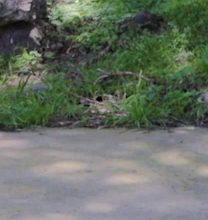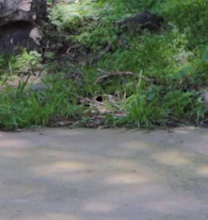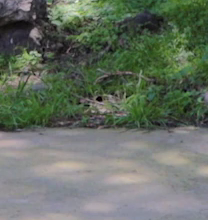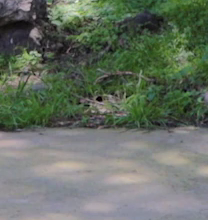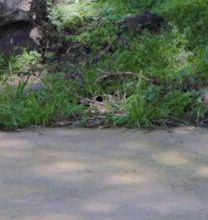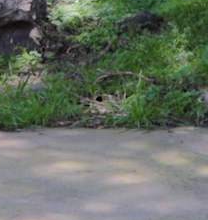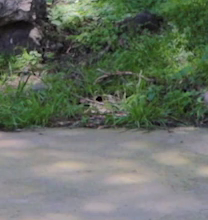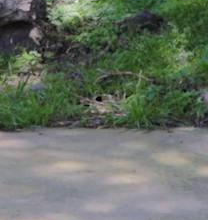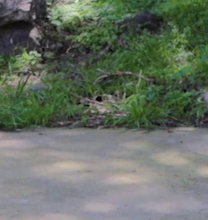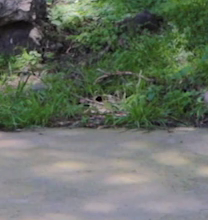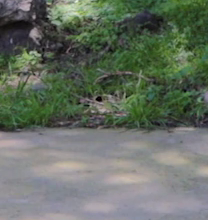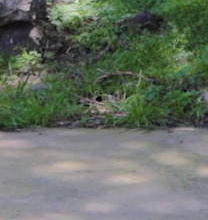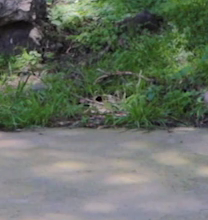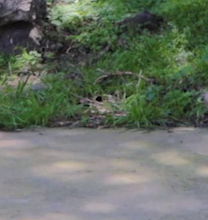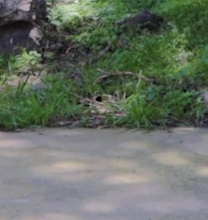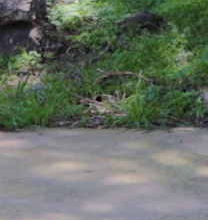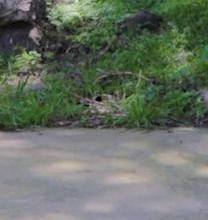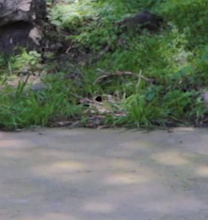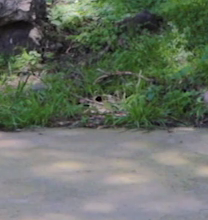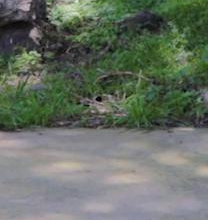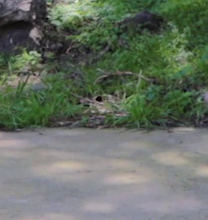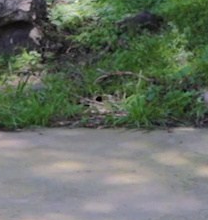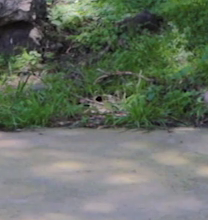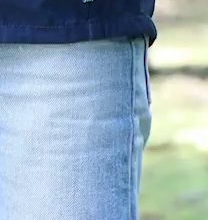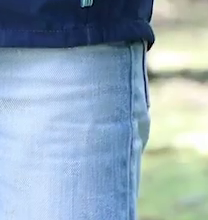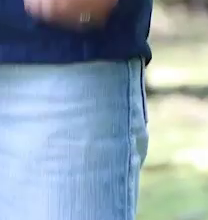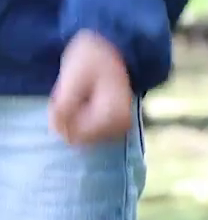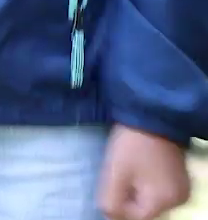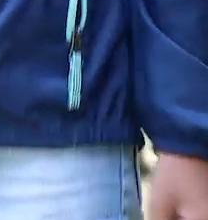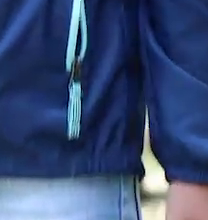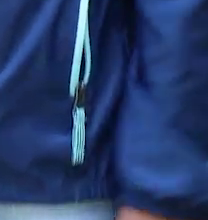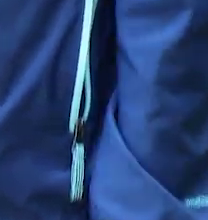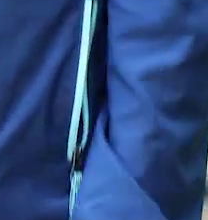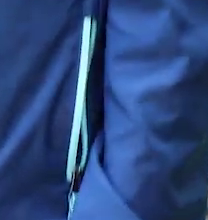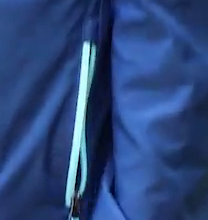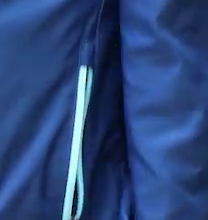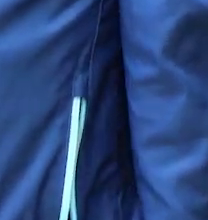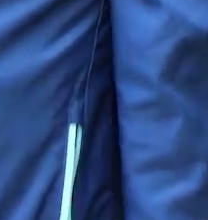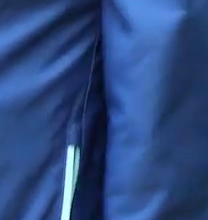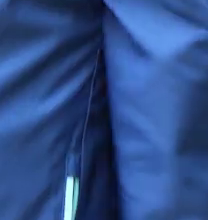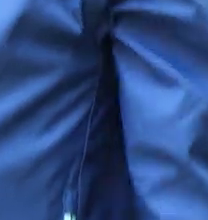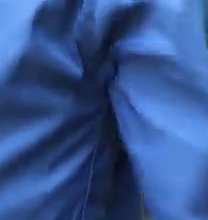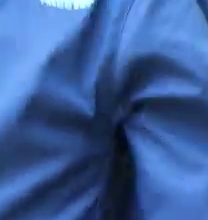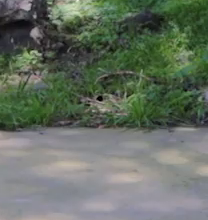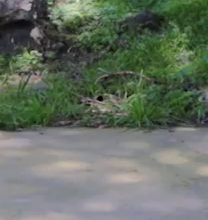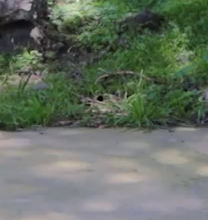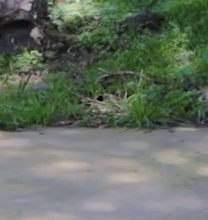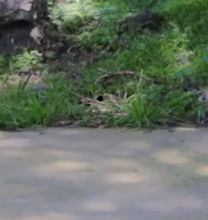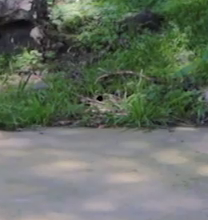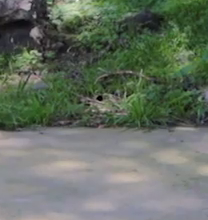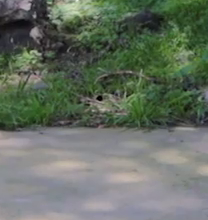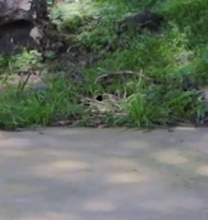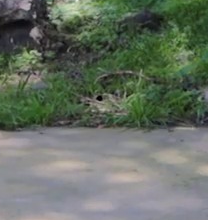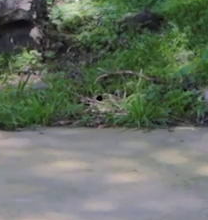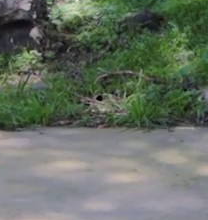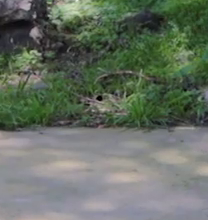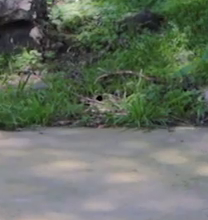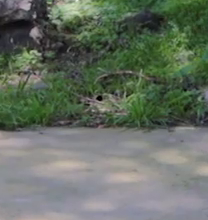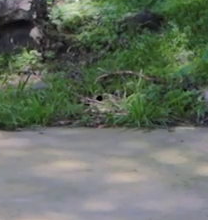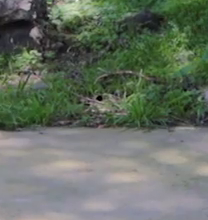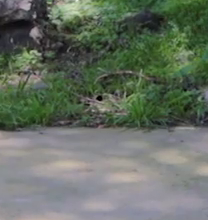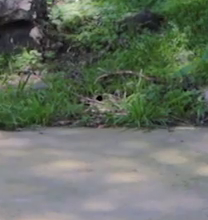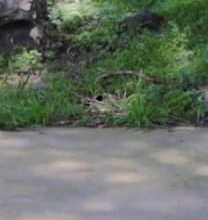vea. Otra más. Bien. Descansamos. Agitamos nuestros brazos para descansar.